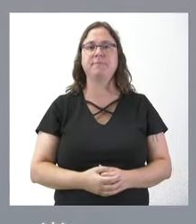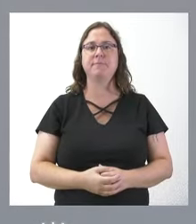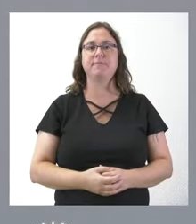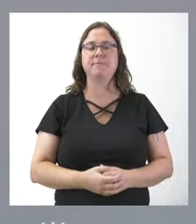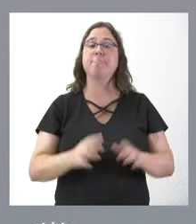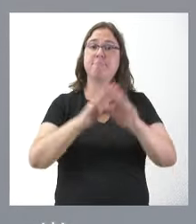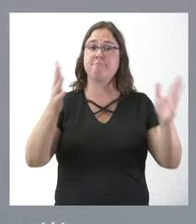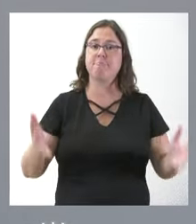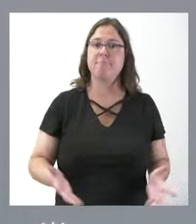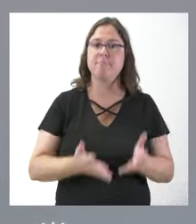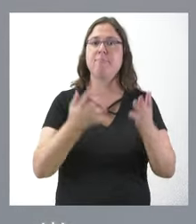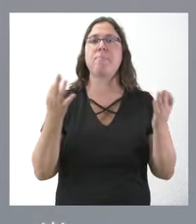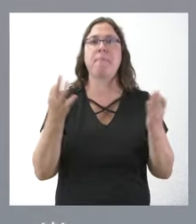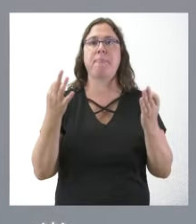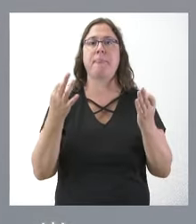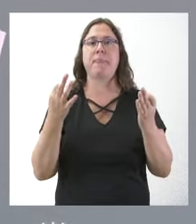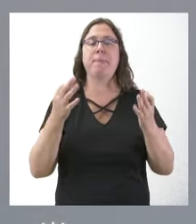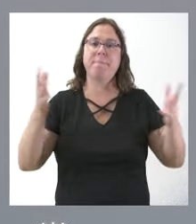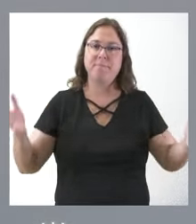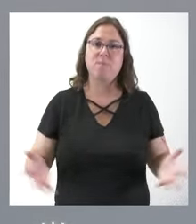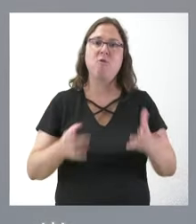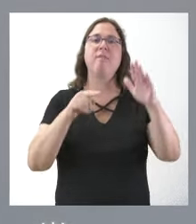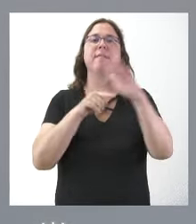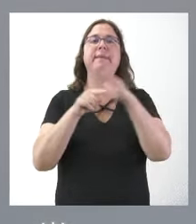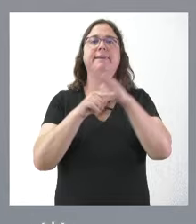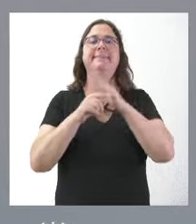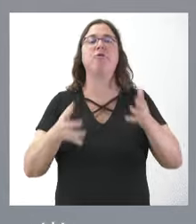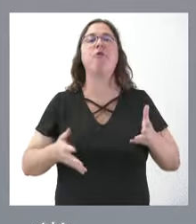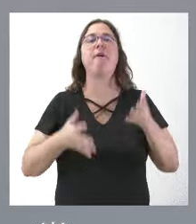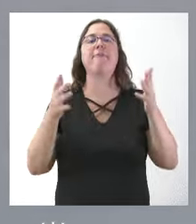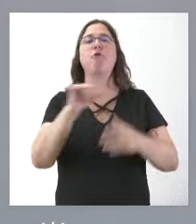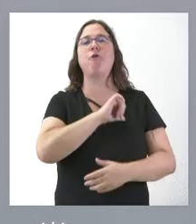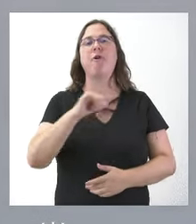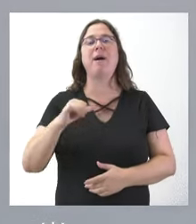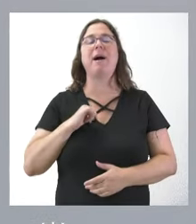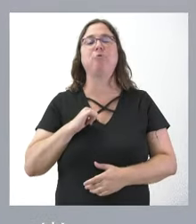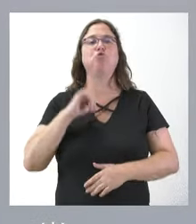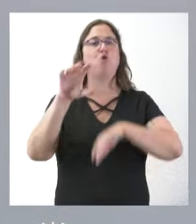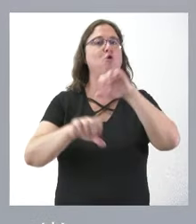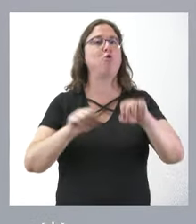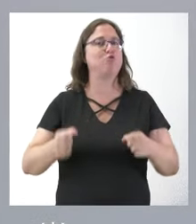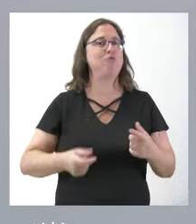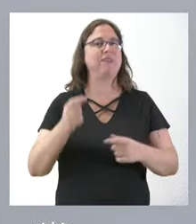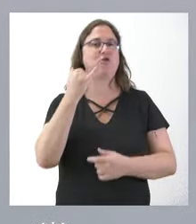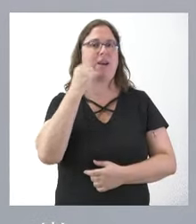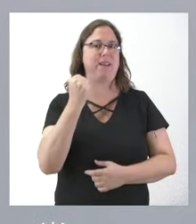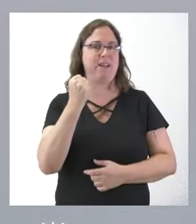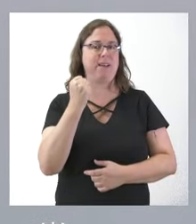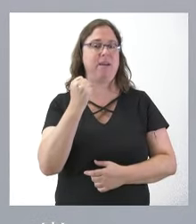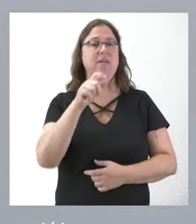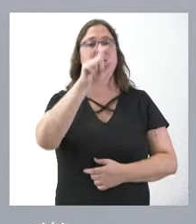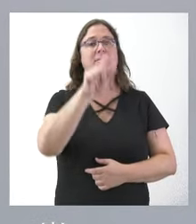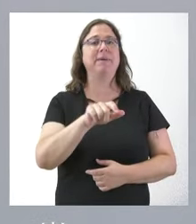Impulsamos la gestión de las ayudas al autoconsumo energético y eficiencia energética para familias, autónomos